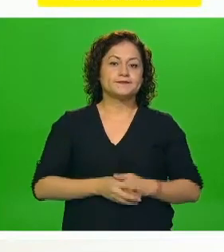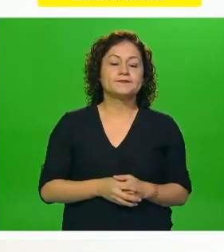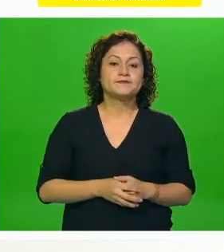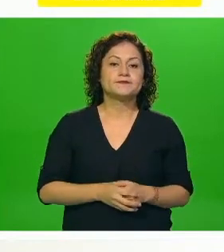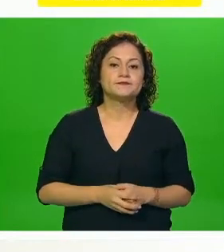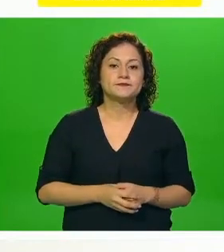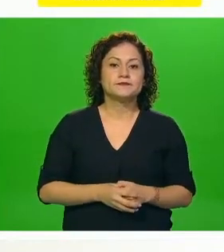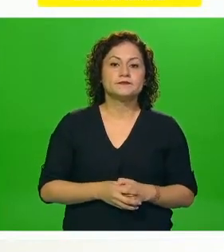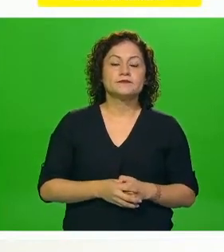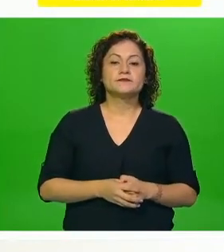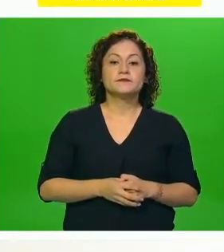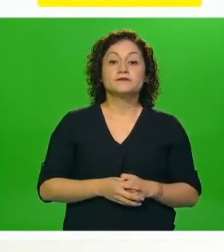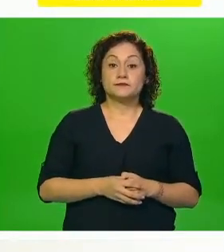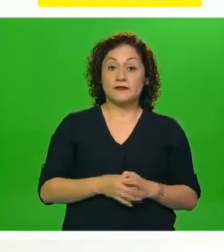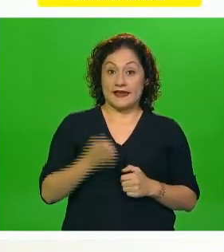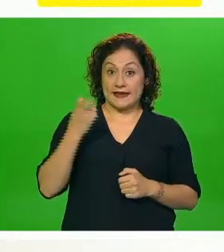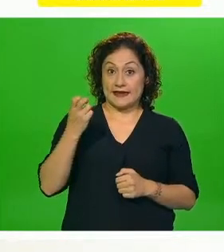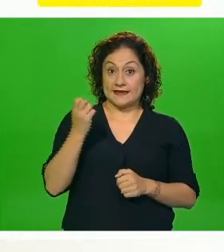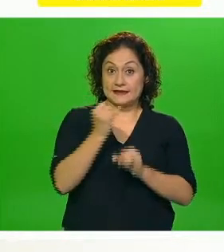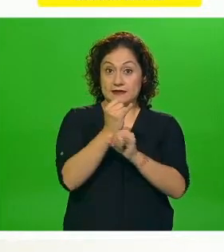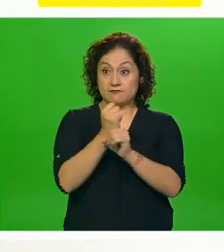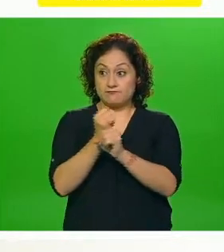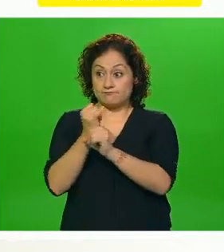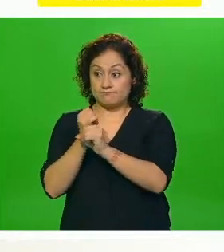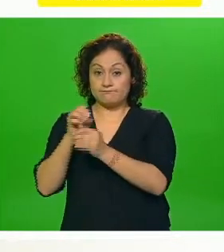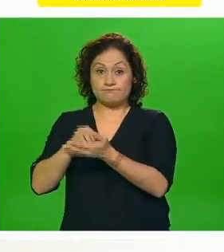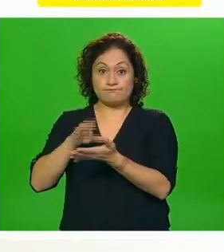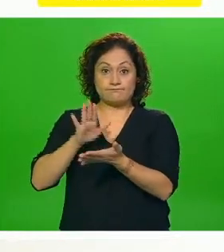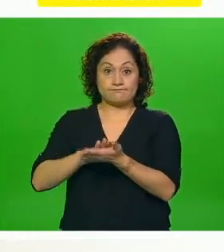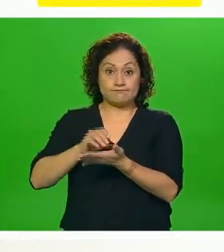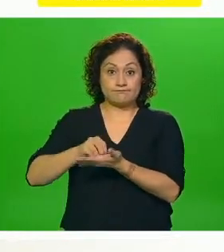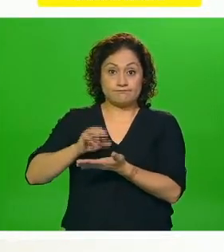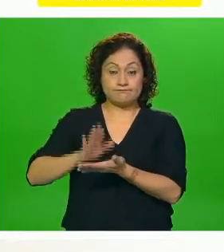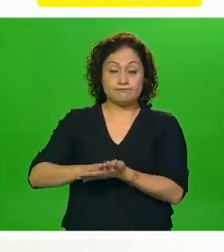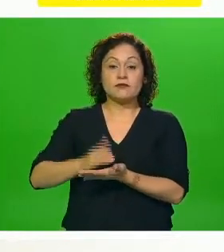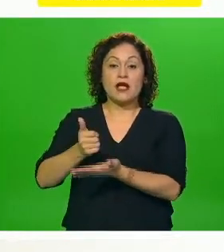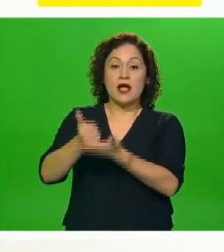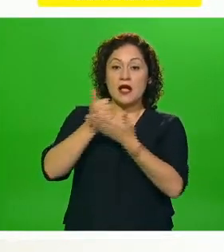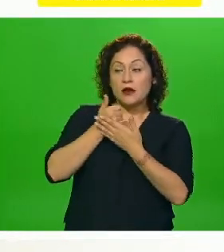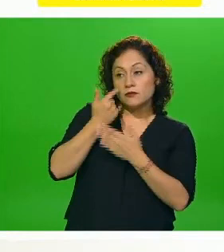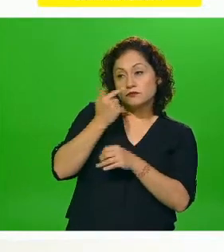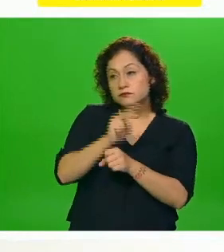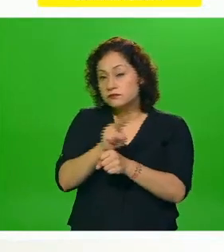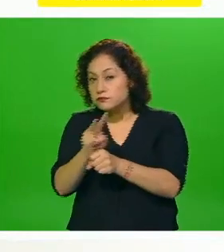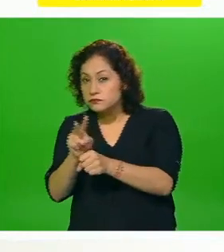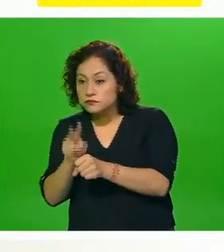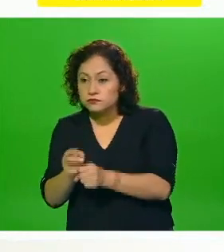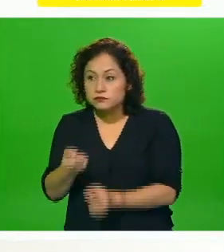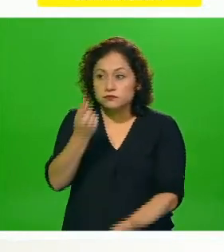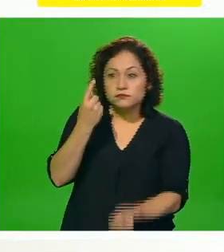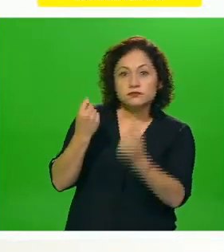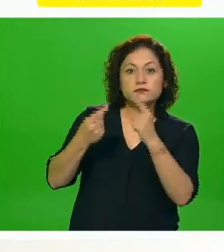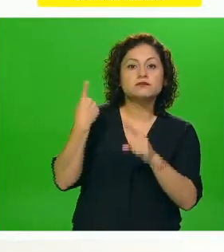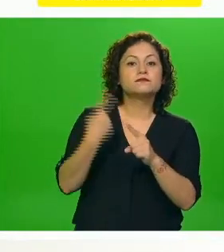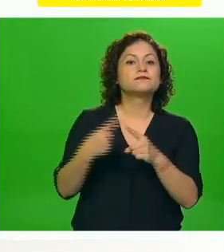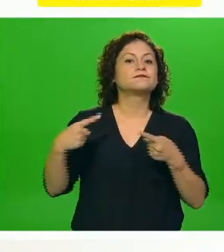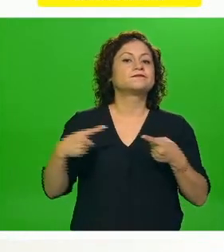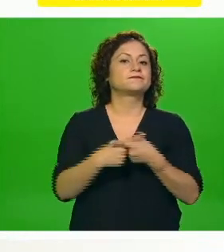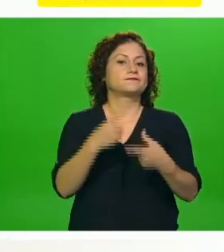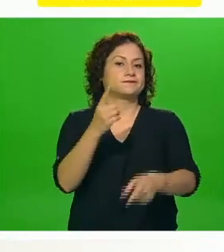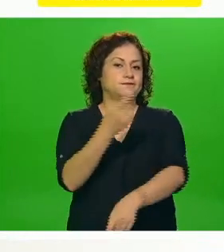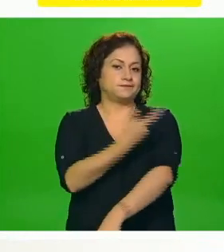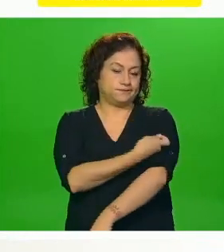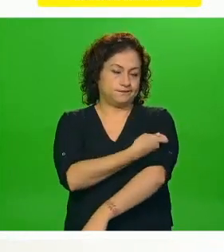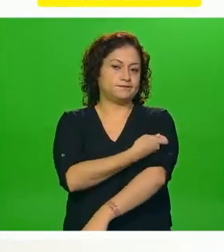la seguridad que las vacunas están teniendo y que habían sido previamente reportadas en los resultados de los diferentes